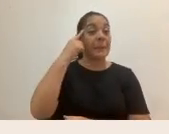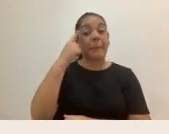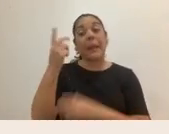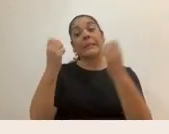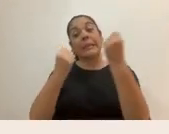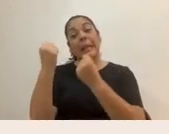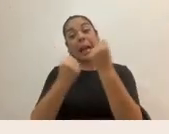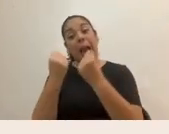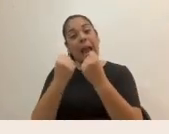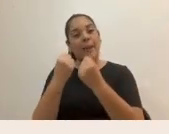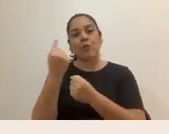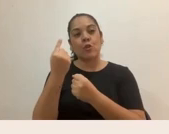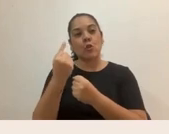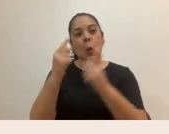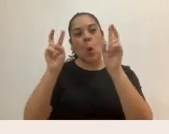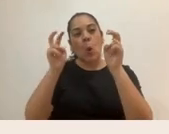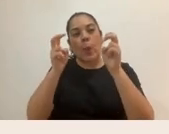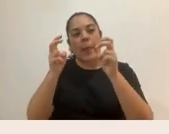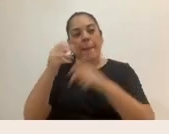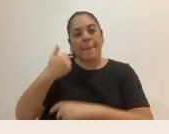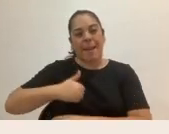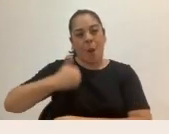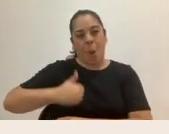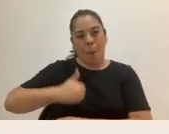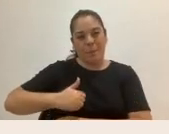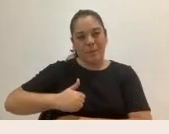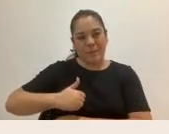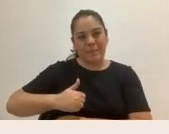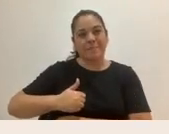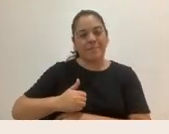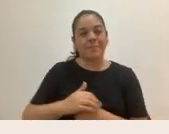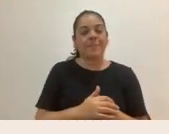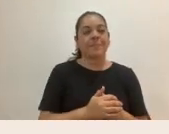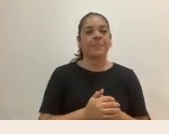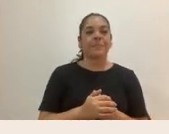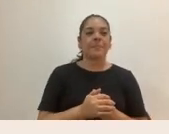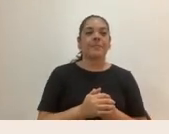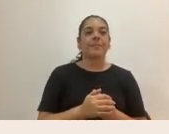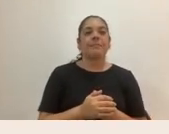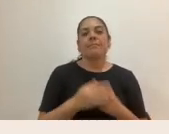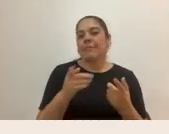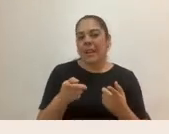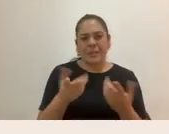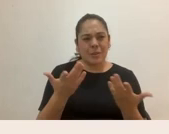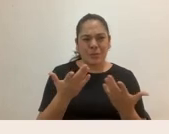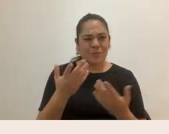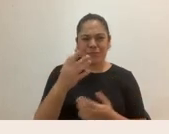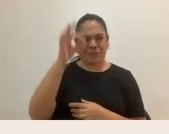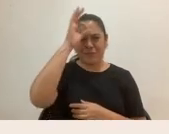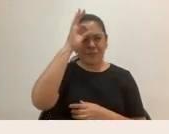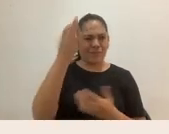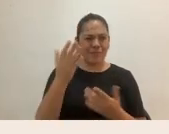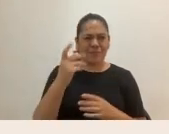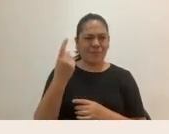tema de la mecánica, es absolutamente relacionado a la masculinidad. Lo cual carece absolutamente de sentido.